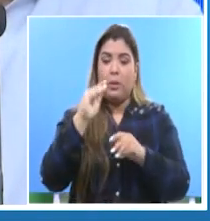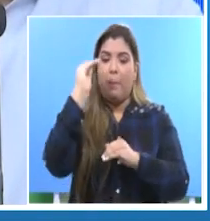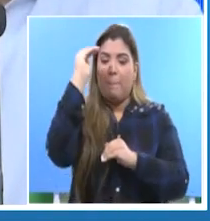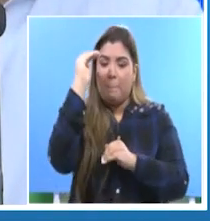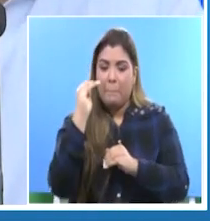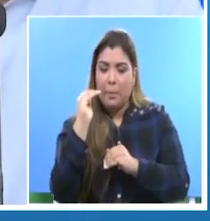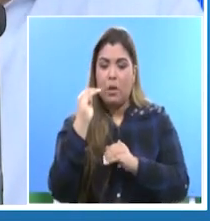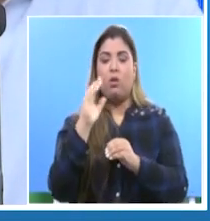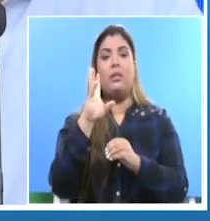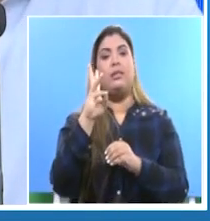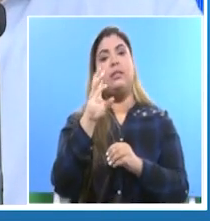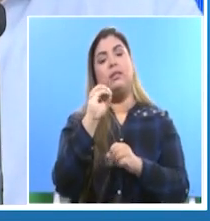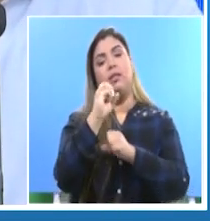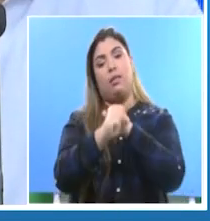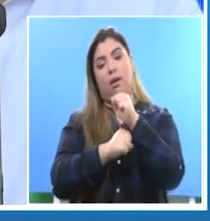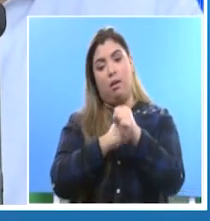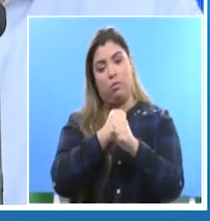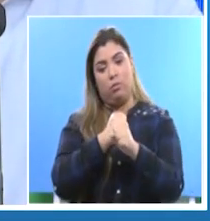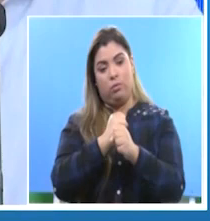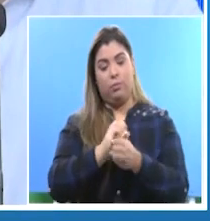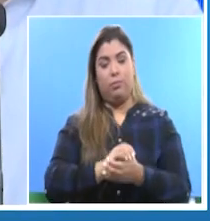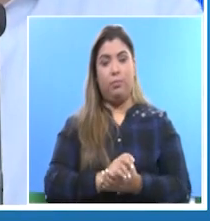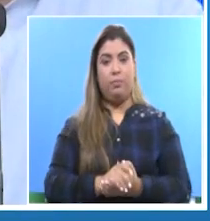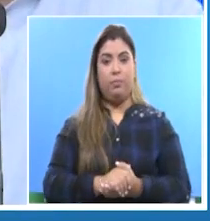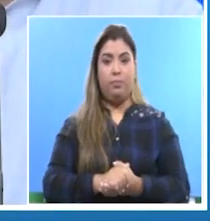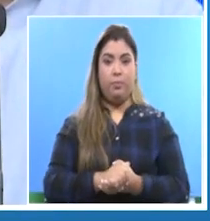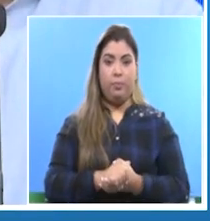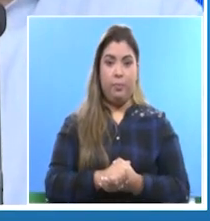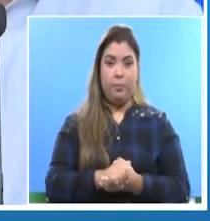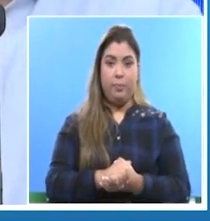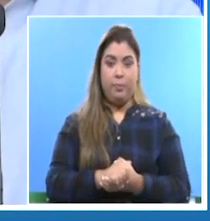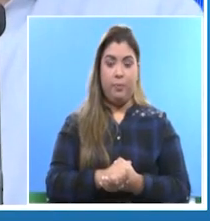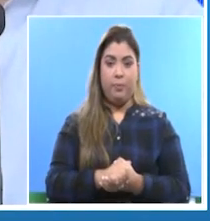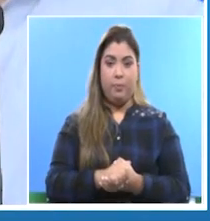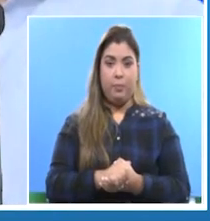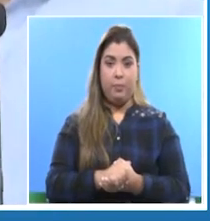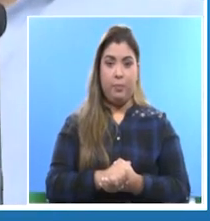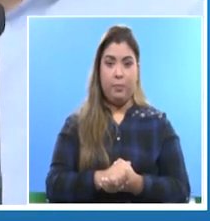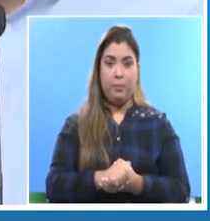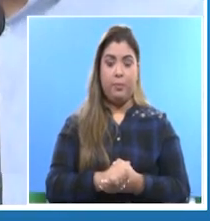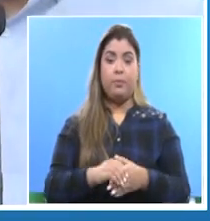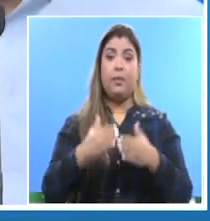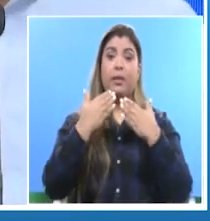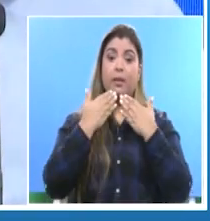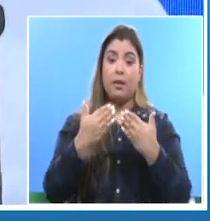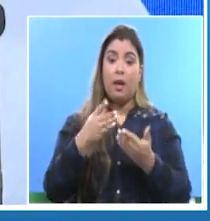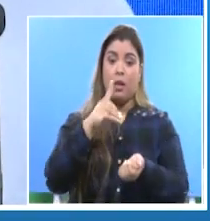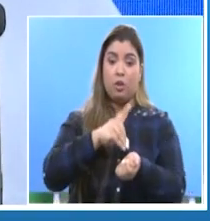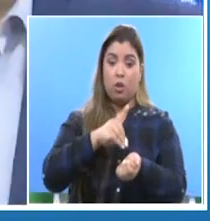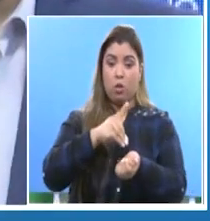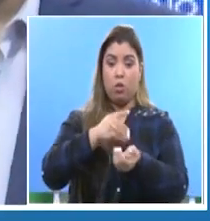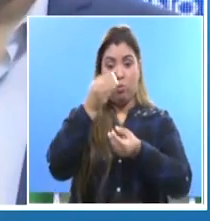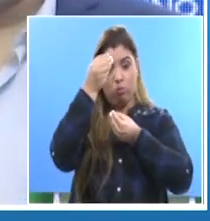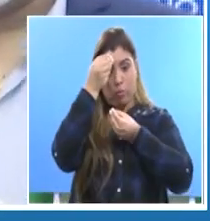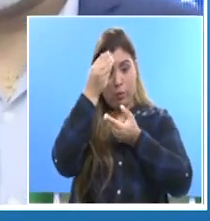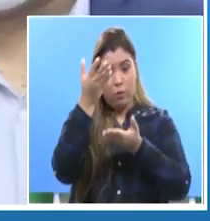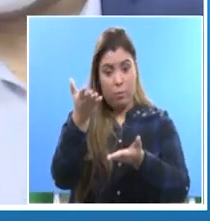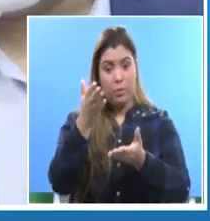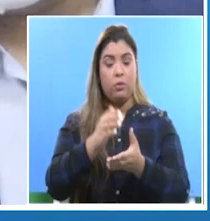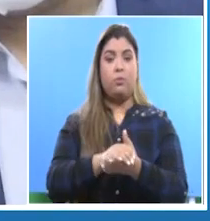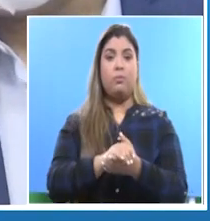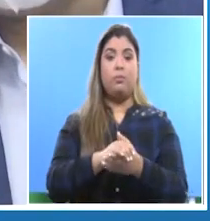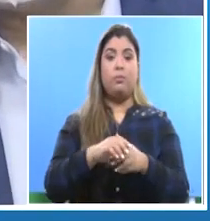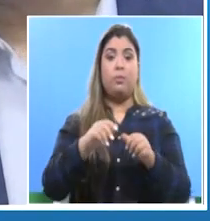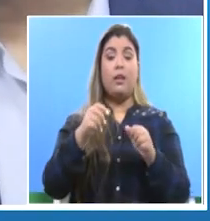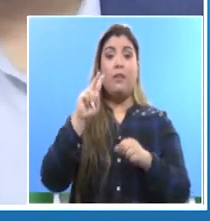comorbilidades conocidas al momento del fallecimiento. Gracias, Aris. Gracias, doctor Cedeño. A continuación,